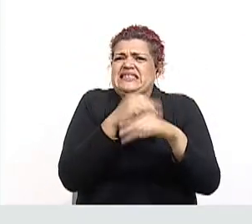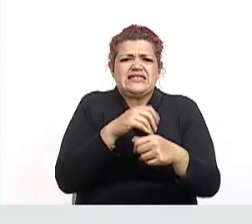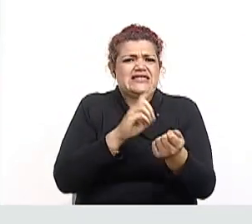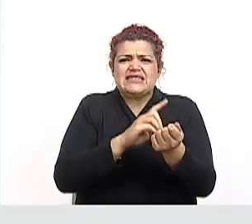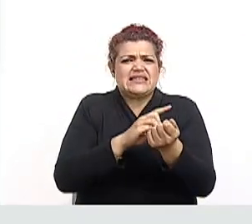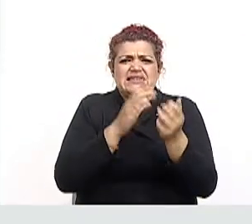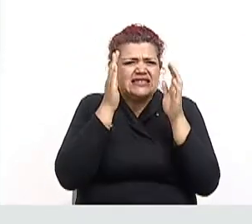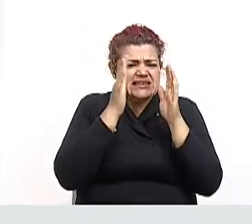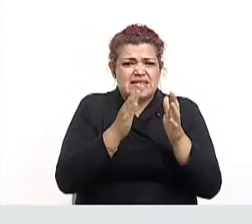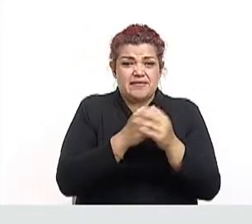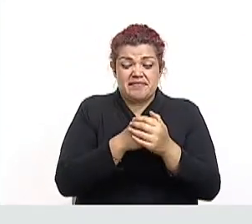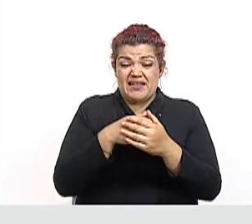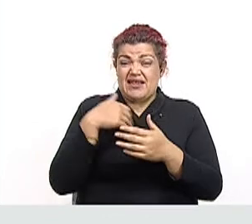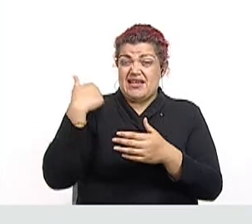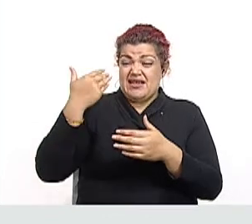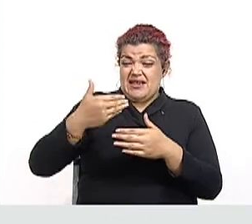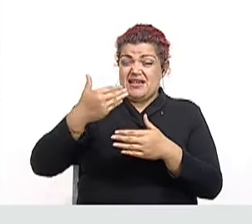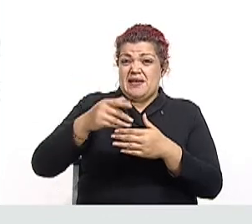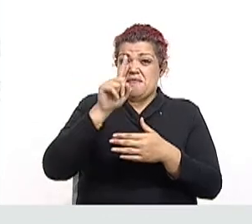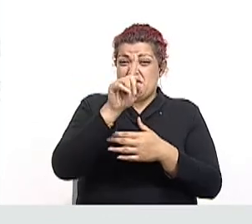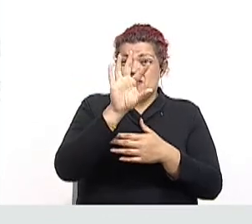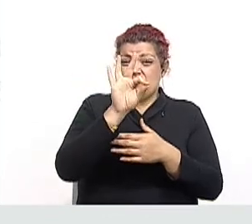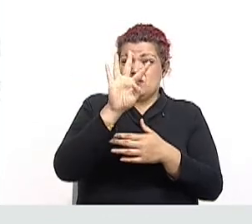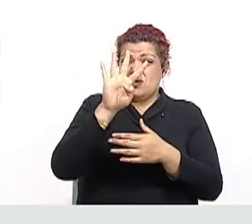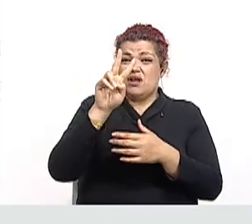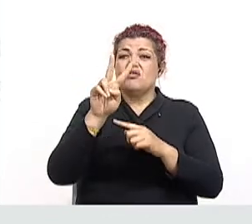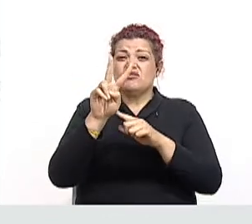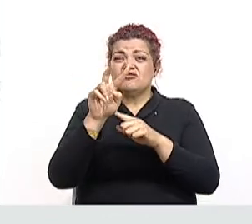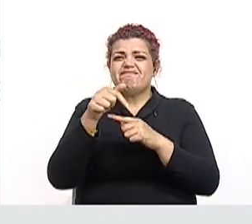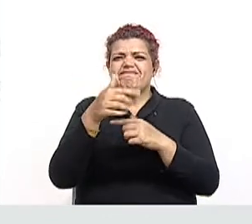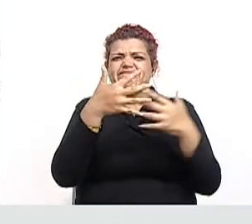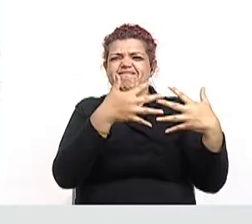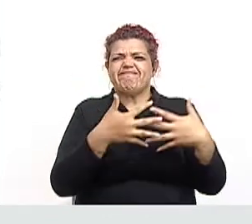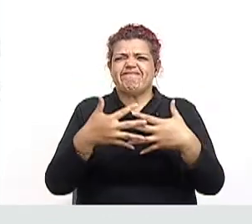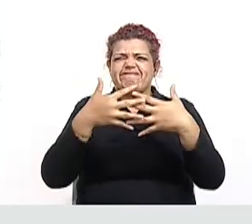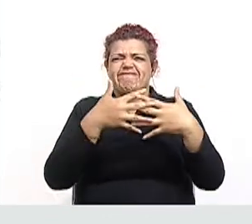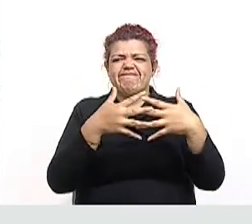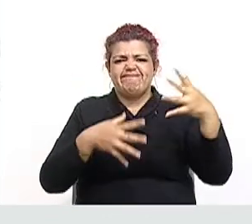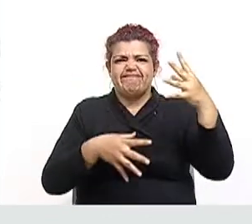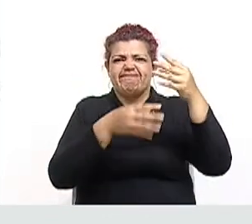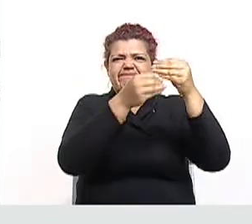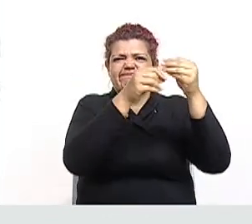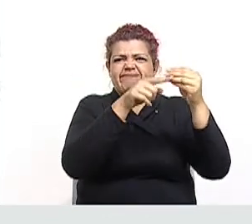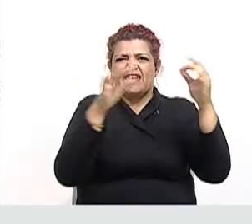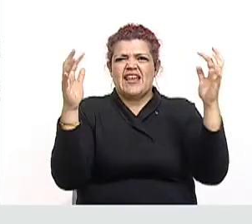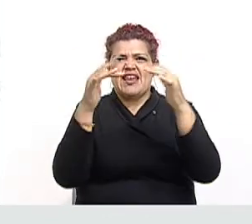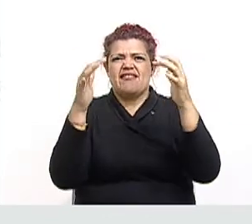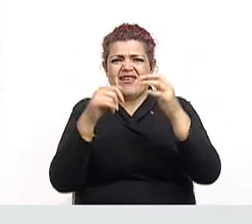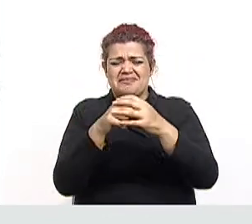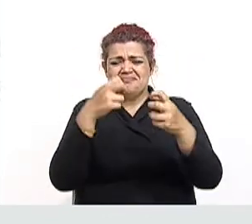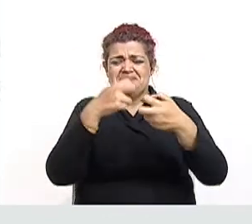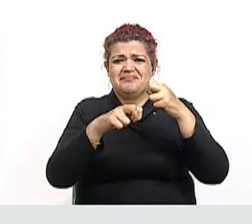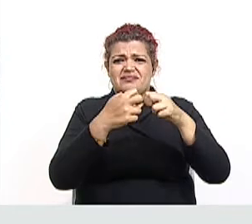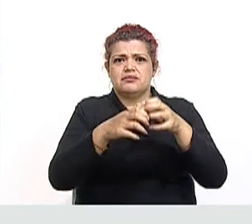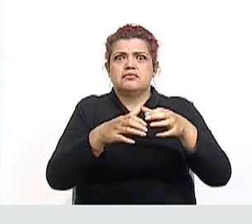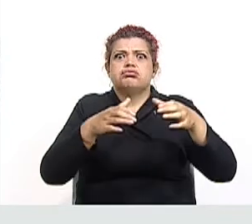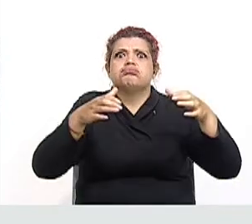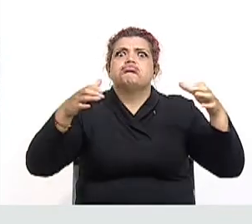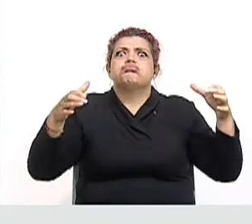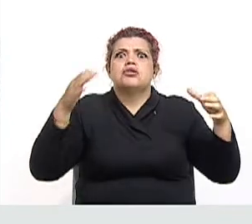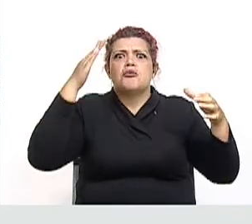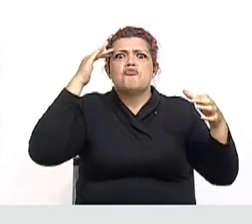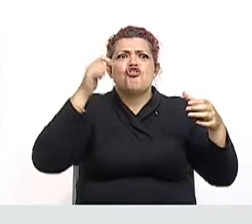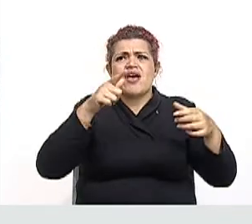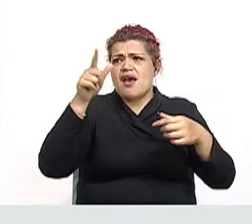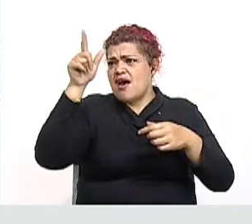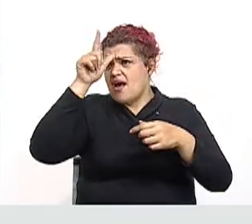partir de 1942, Estados Unidos se sumó a la guerra, y los problemas se agravaron porque además del cierre del mercado